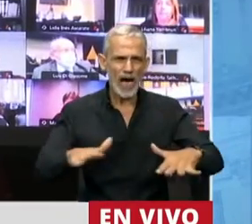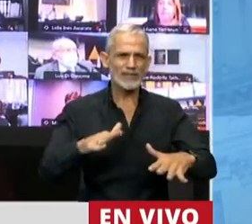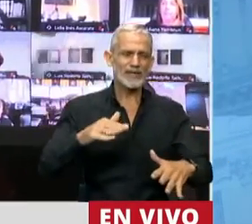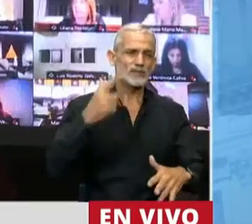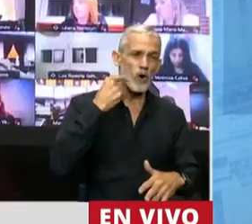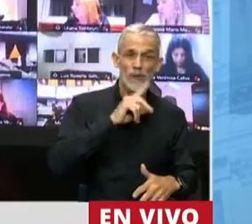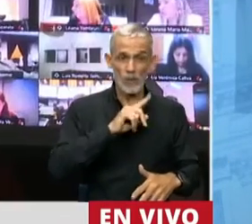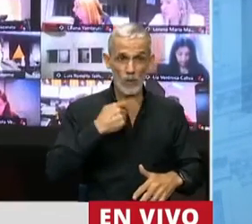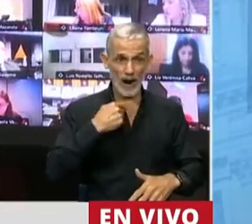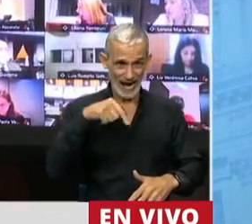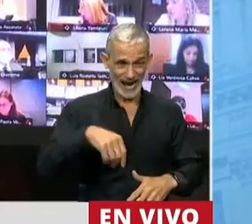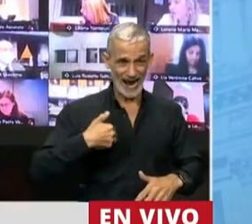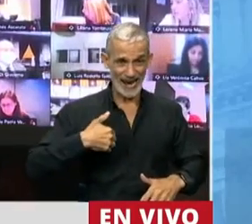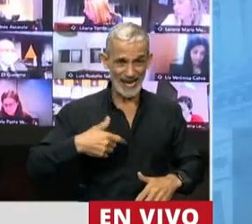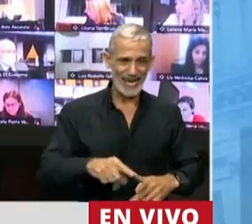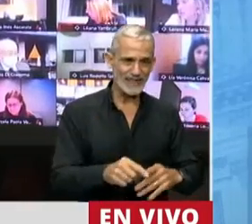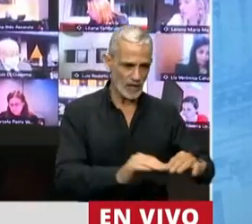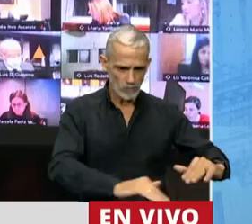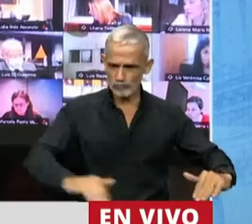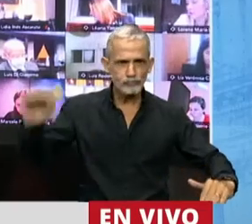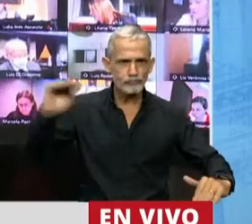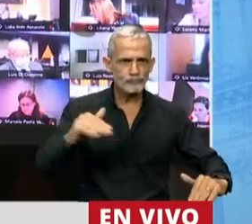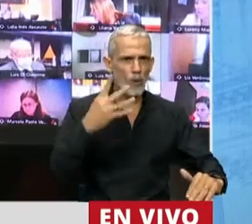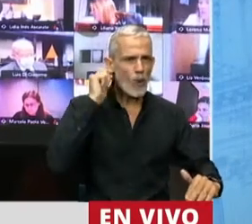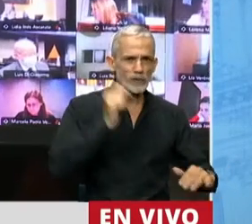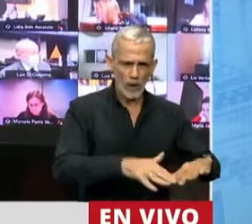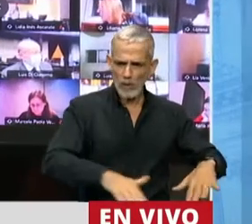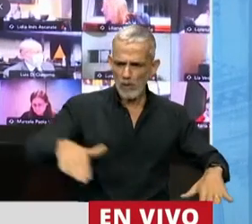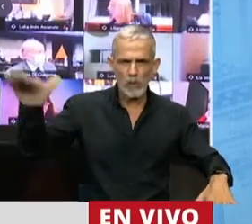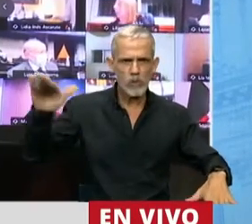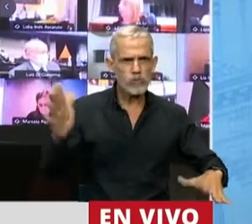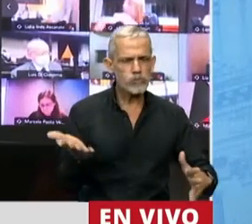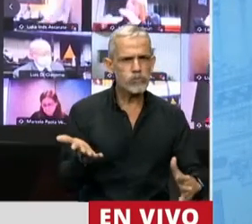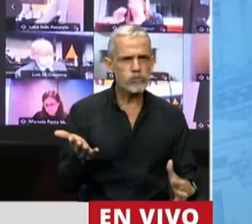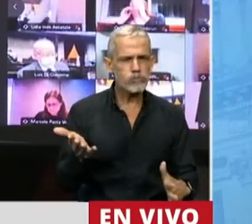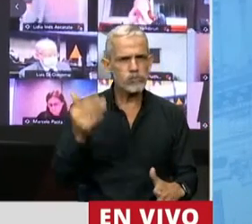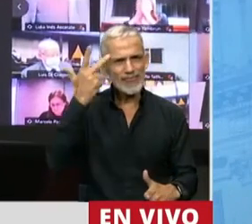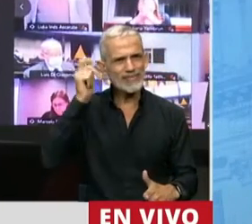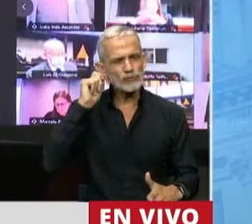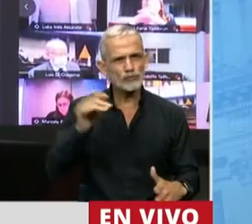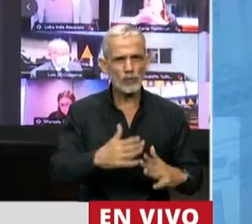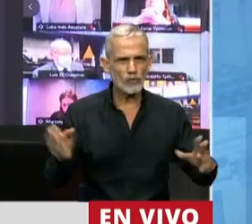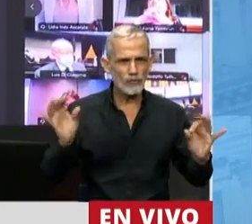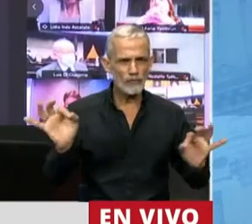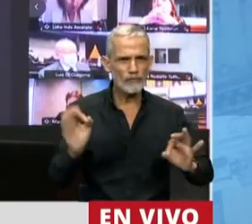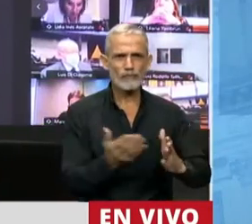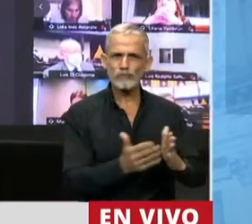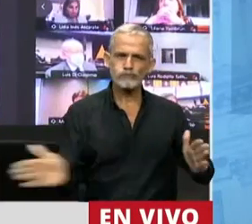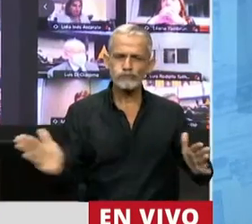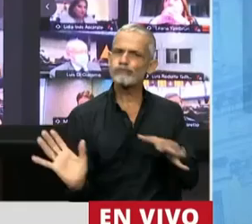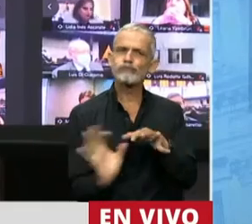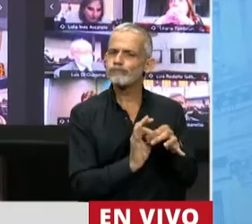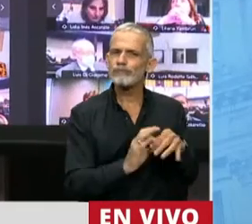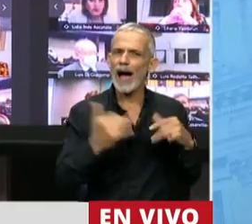chicos que en la Argentina la transitan, tal cual ese esquema teórico, guarda